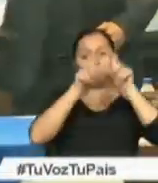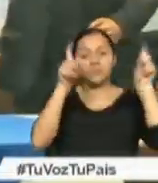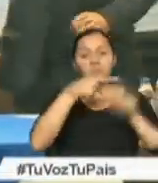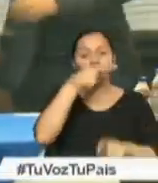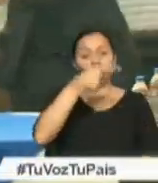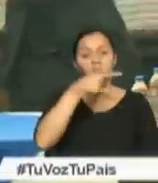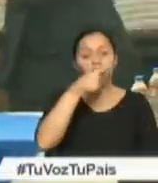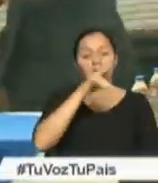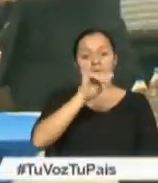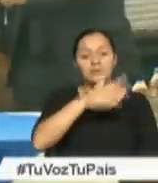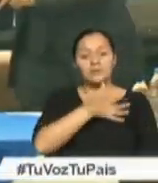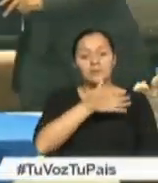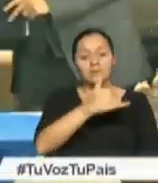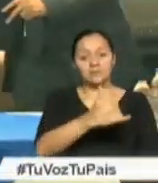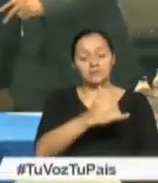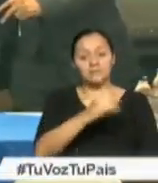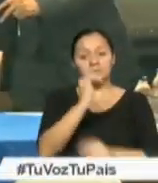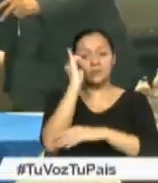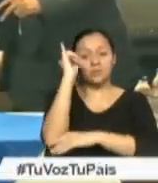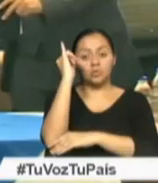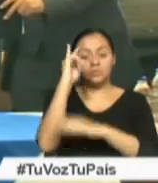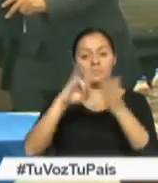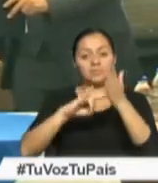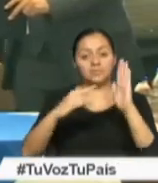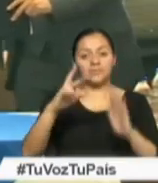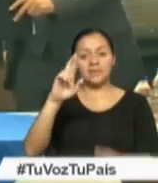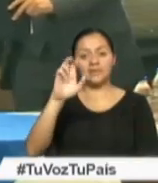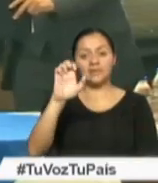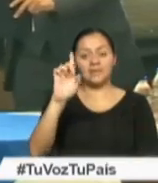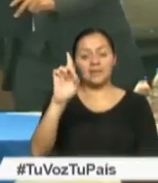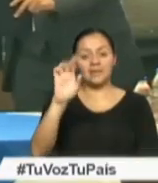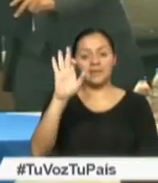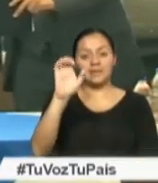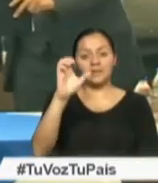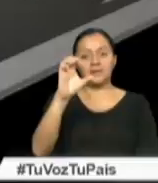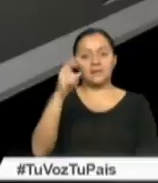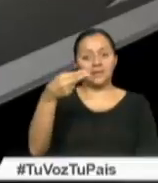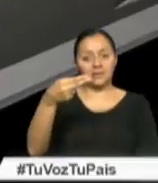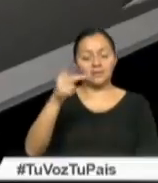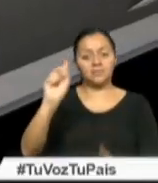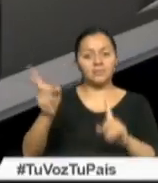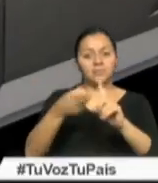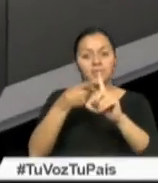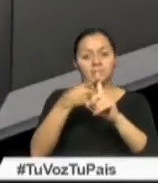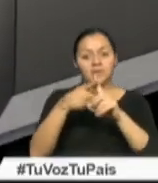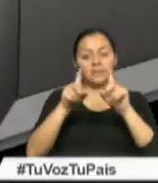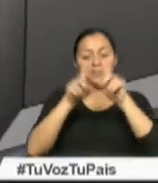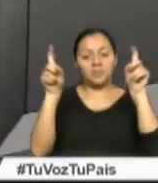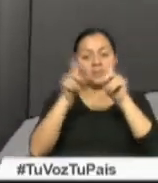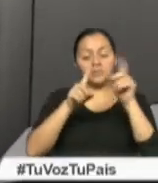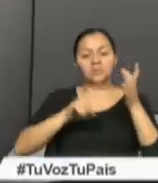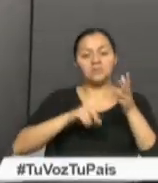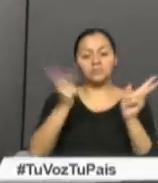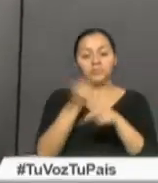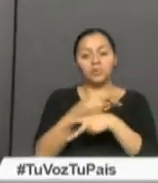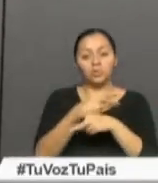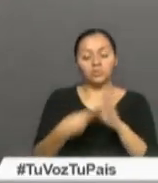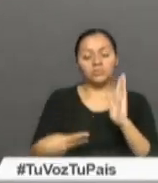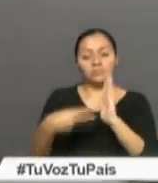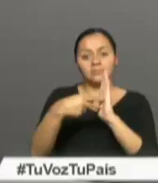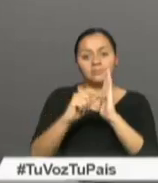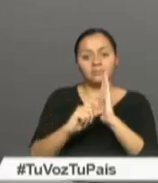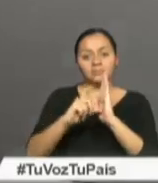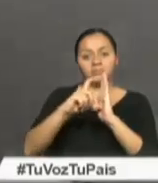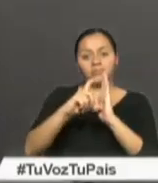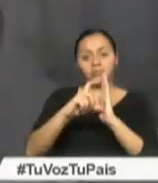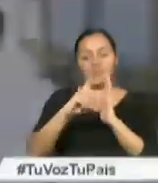Yachay y la industria tecnológica privada Retech se da paso a la primera empresa de producción de autos eléctricos y baterías de grafeno